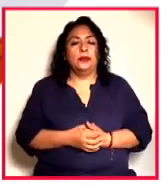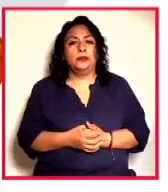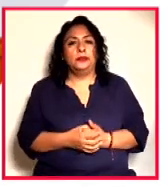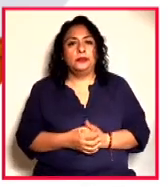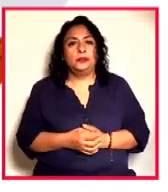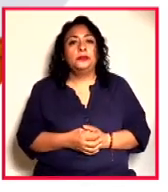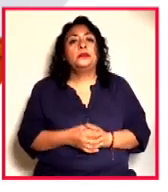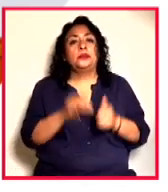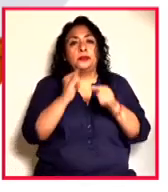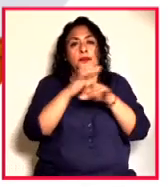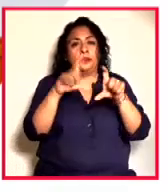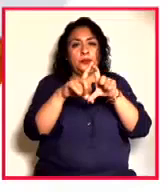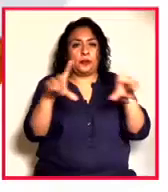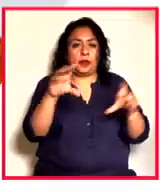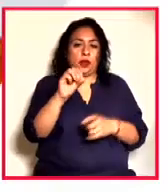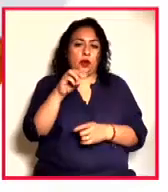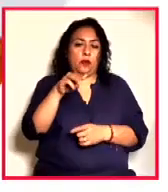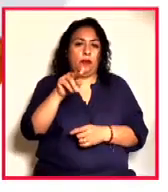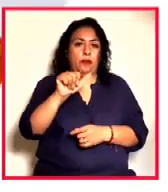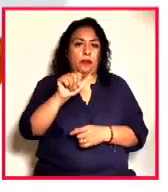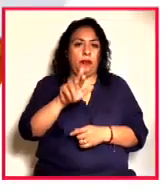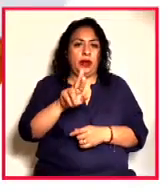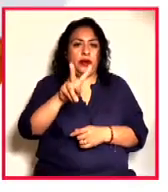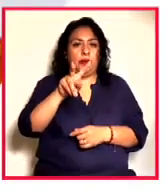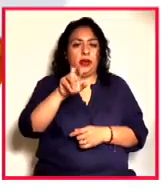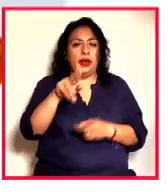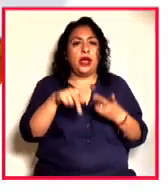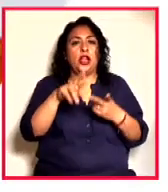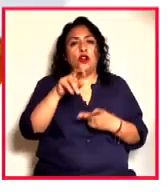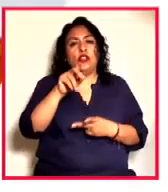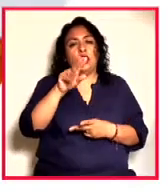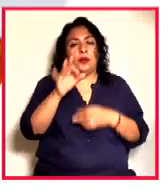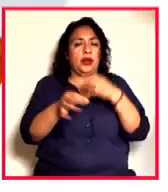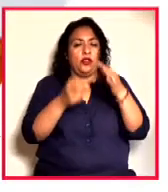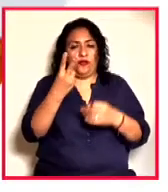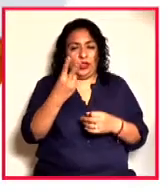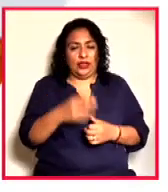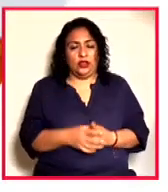Con información y texto de Omar Vera, Rodrigo Peredo, Noticias 22.